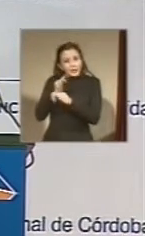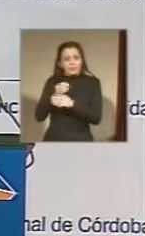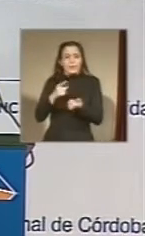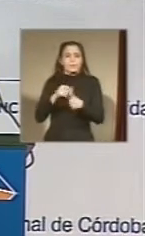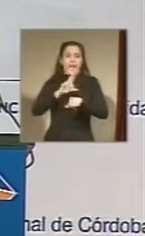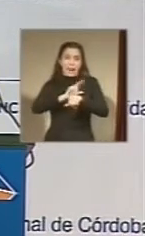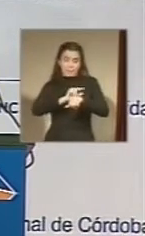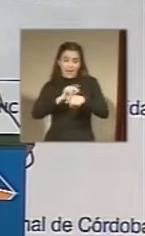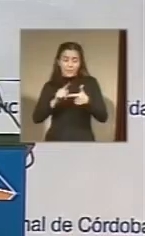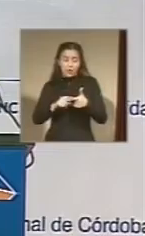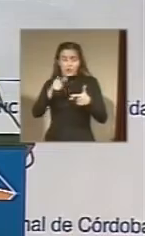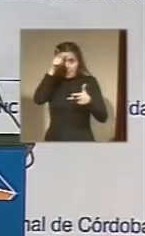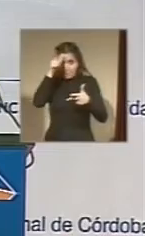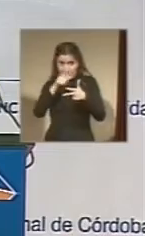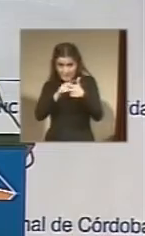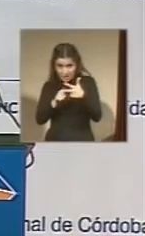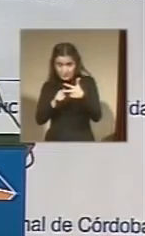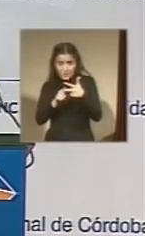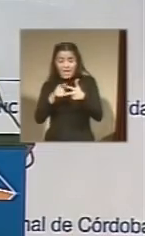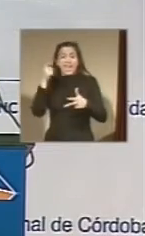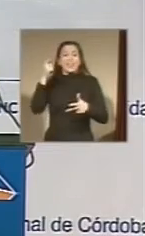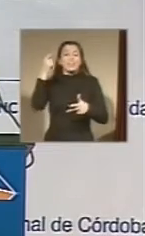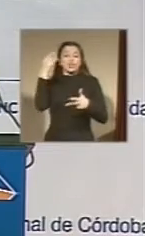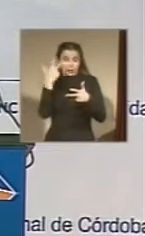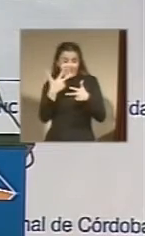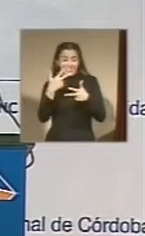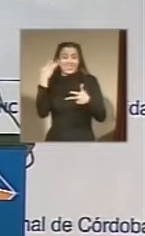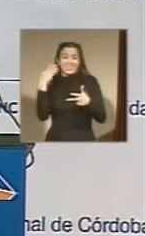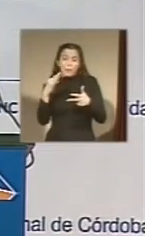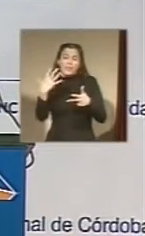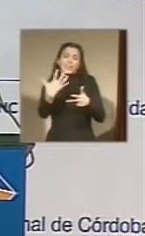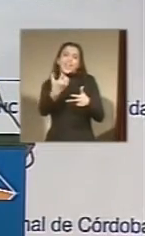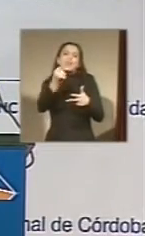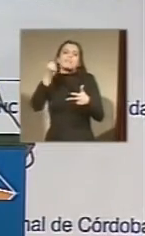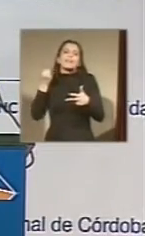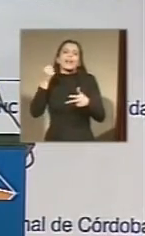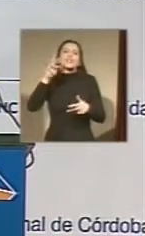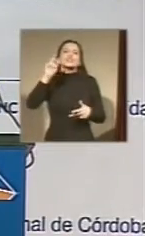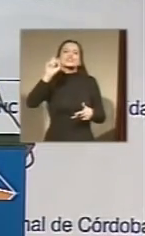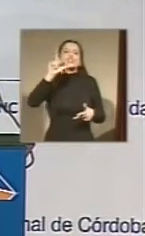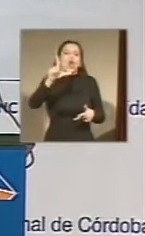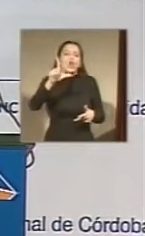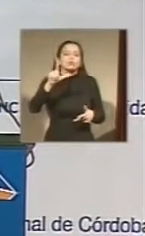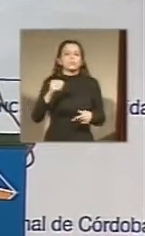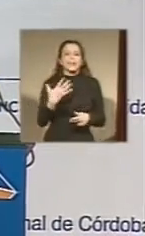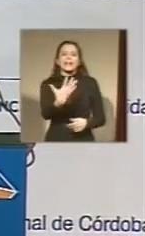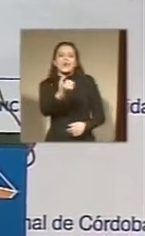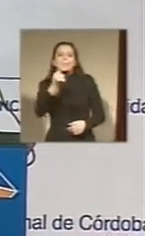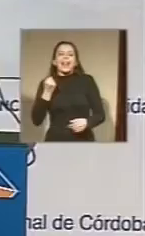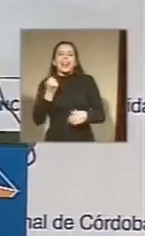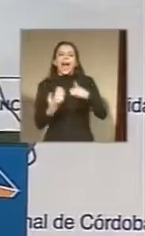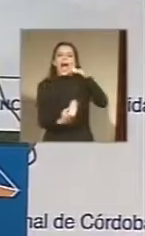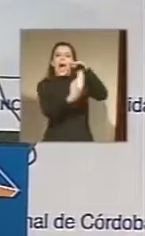público y el policía tienen que volver a recuperar el rol y la autoridad en el